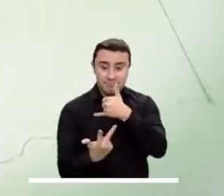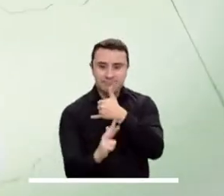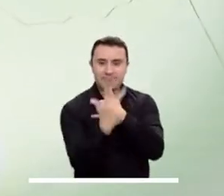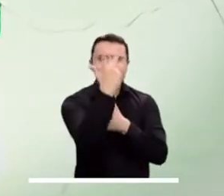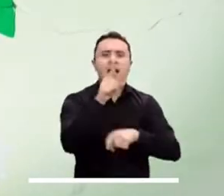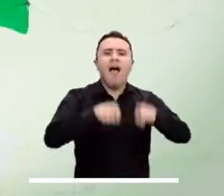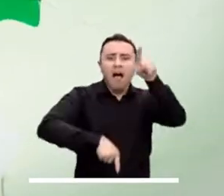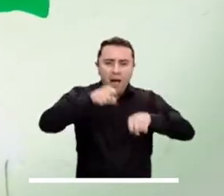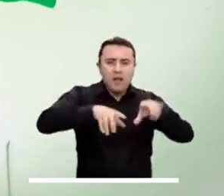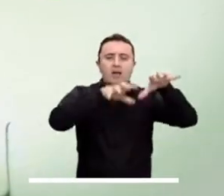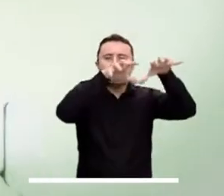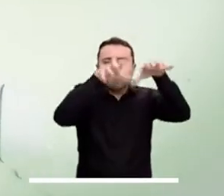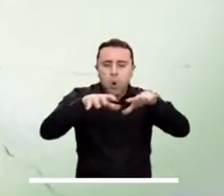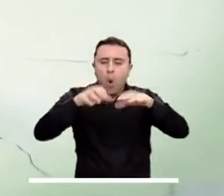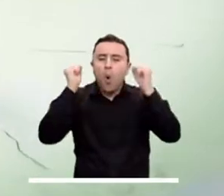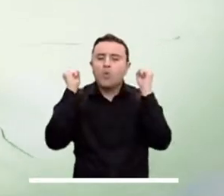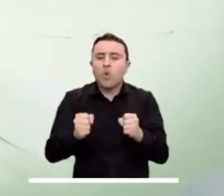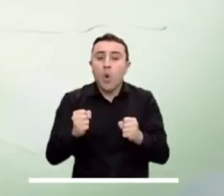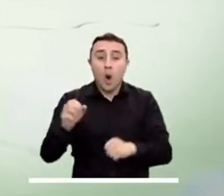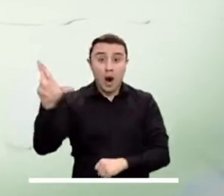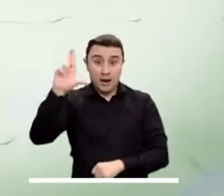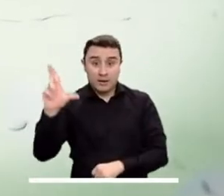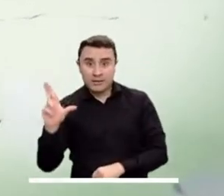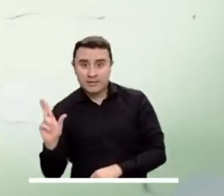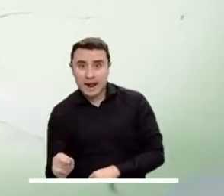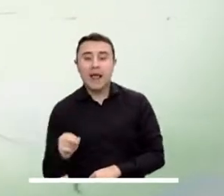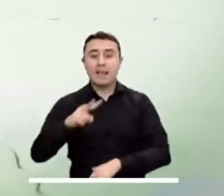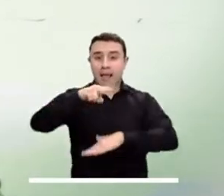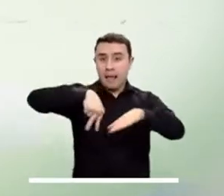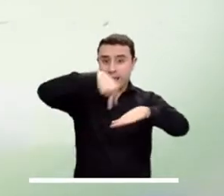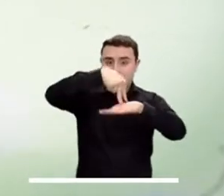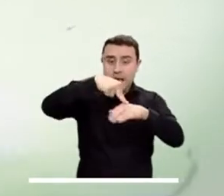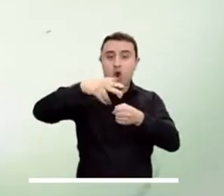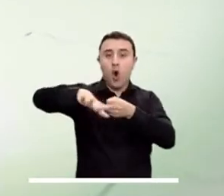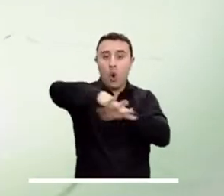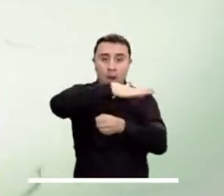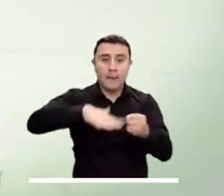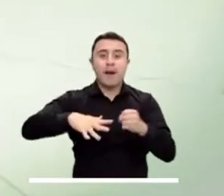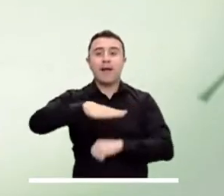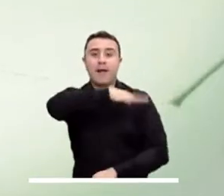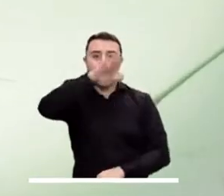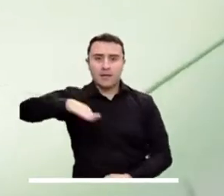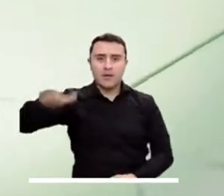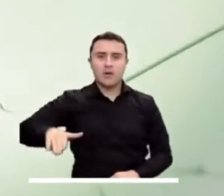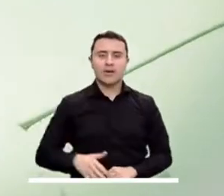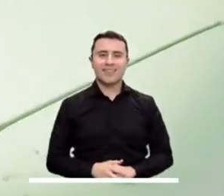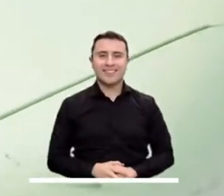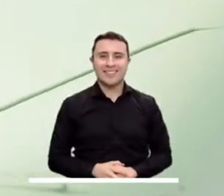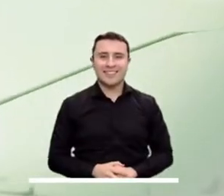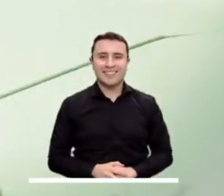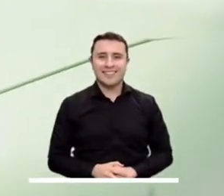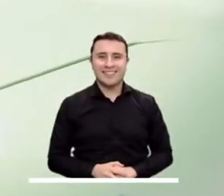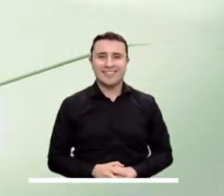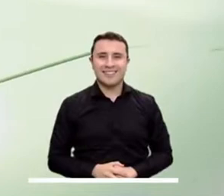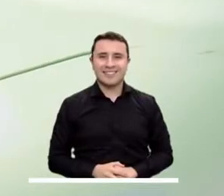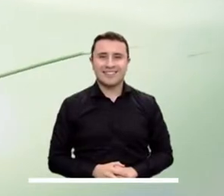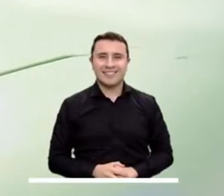En la región andina algunas precipitaciones fuertes se prevén en Risaralda, Nariño, Cundinamarca y Antioquia.